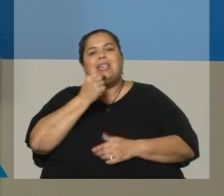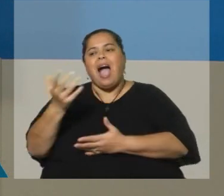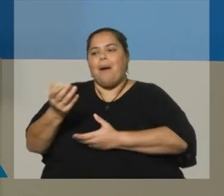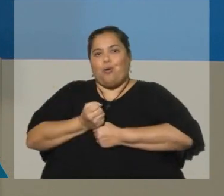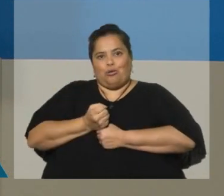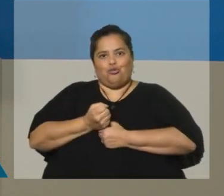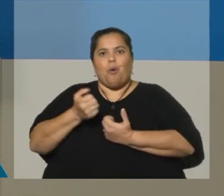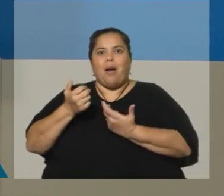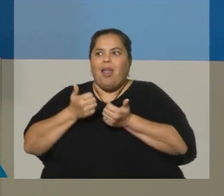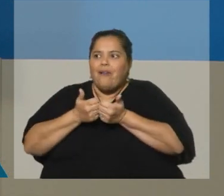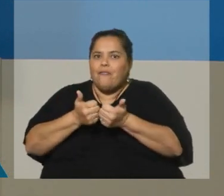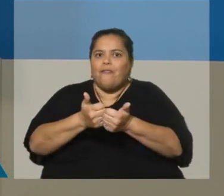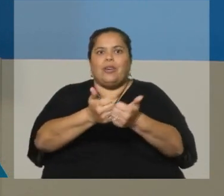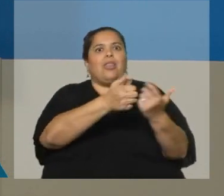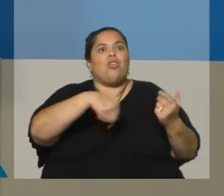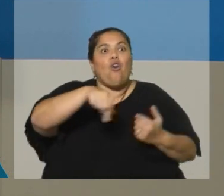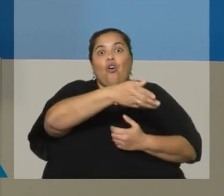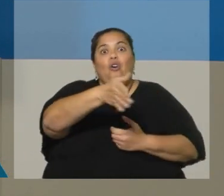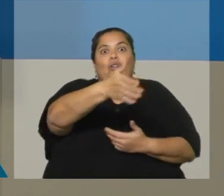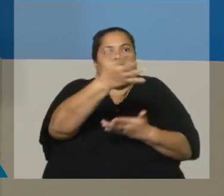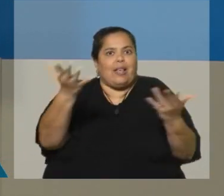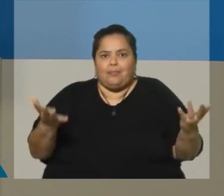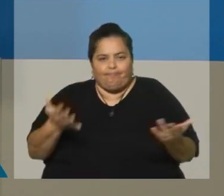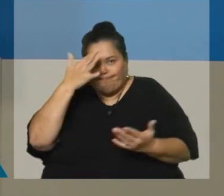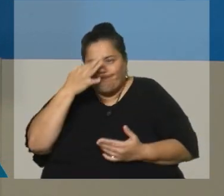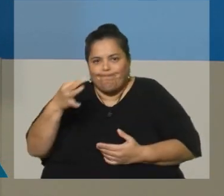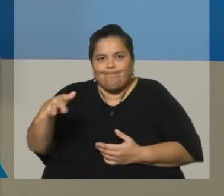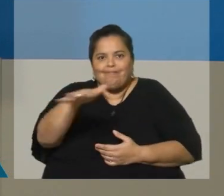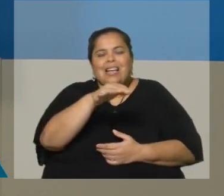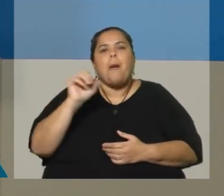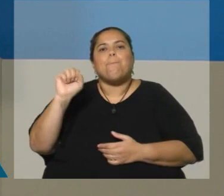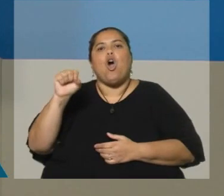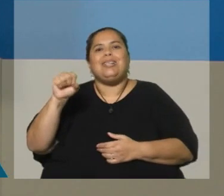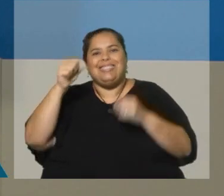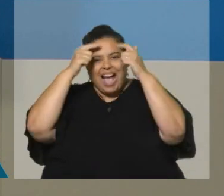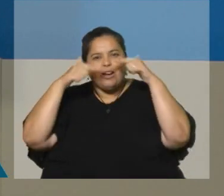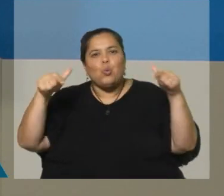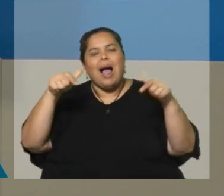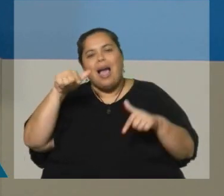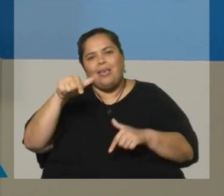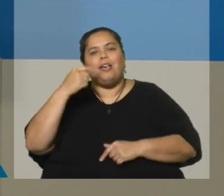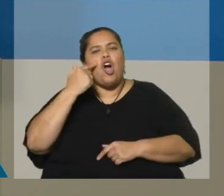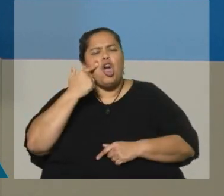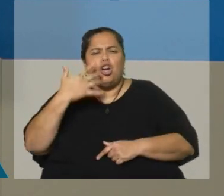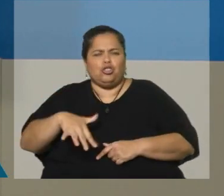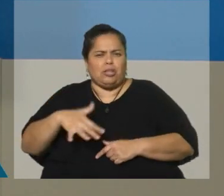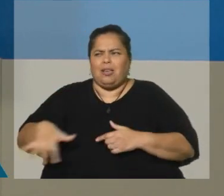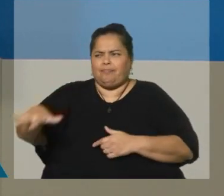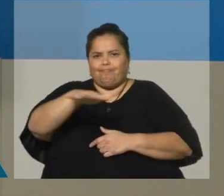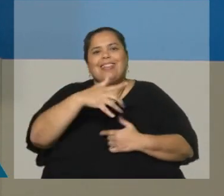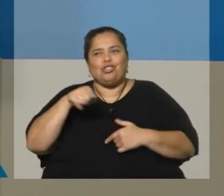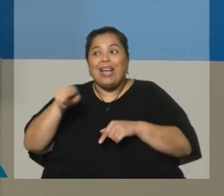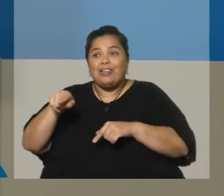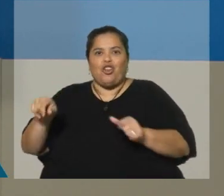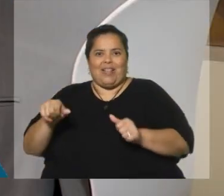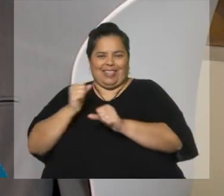Así que, bueno, en esas zonas, en buena parte del país, los censistas van a ser policías, la policía rural, que conoce mucho esa zona. Pero es un desafío muy grande.